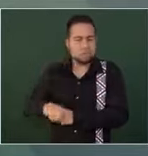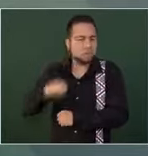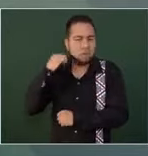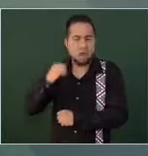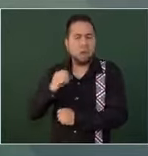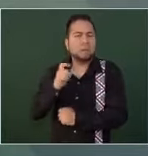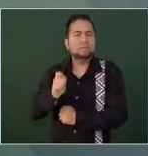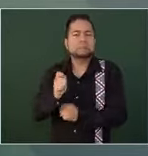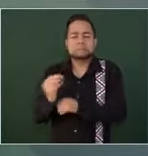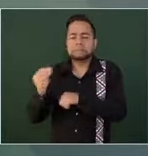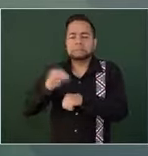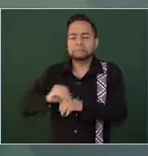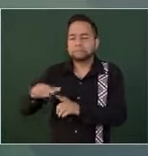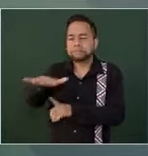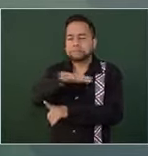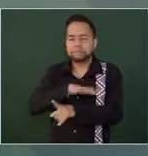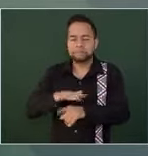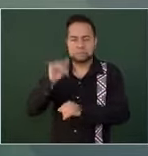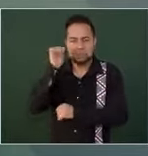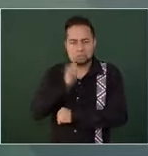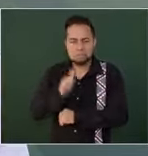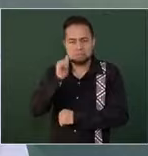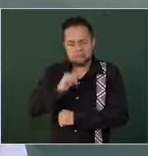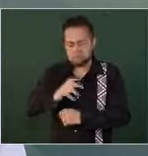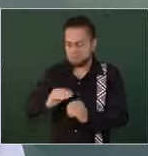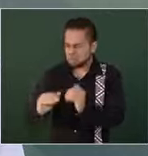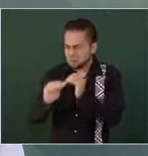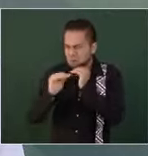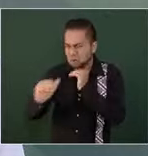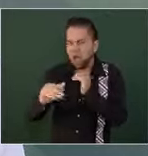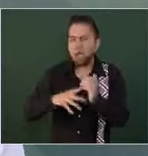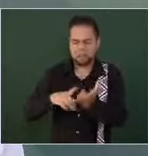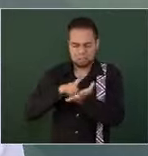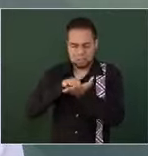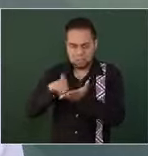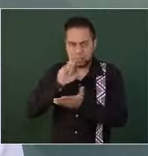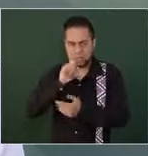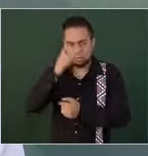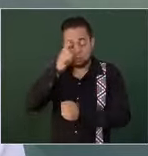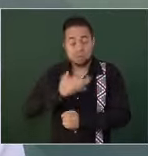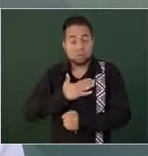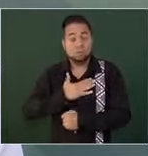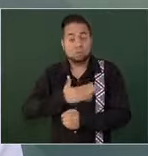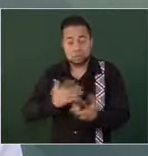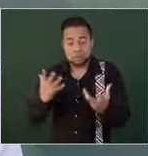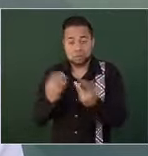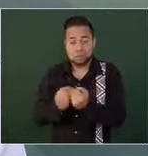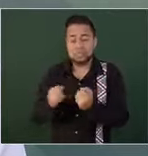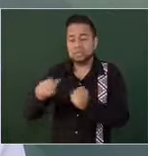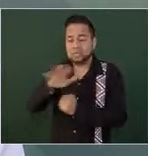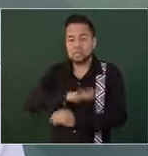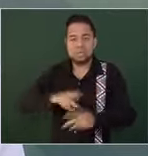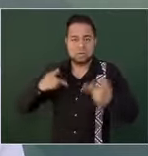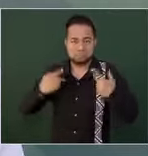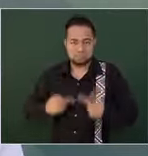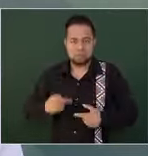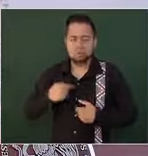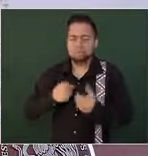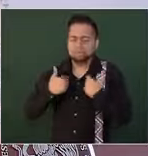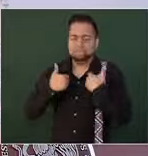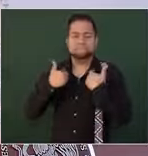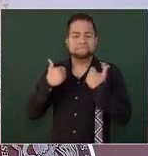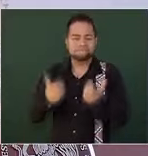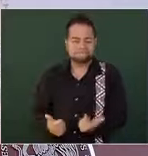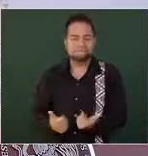un lugar donde se prevalezca la igualdad, los derechos y la justicia social. Reconocemos que